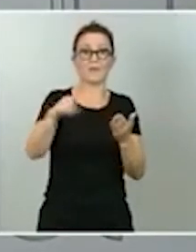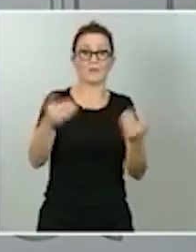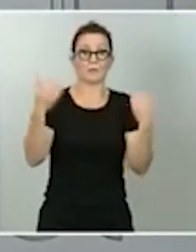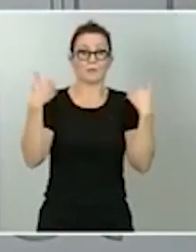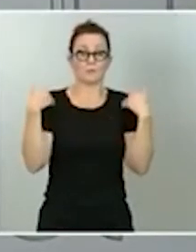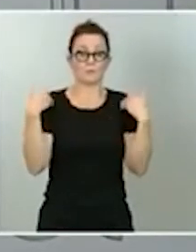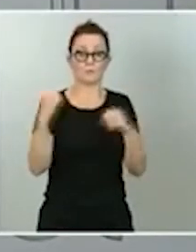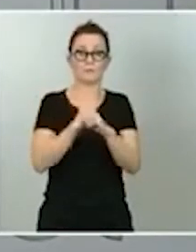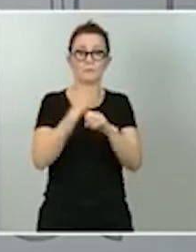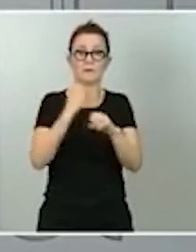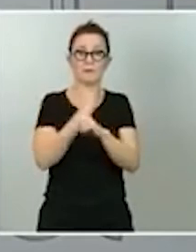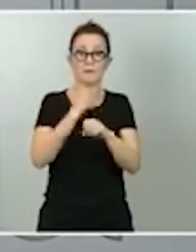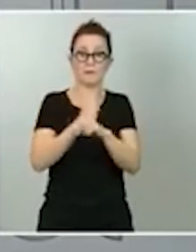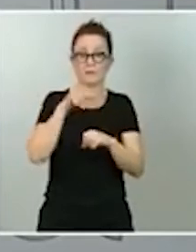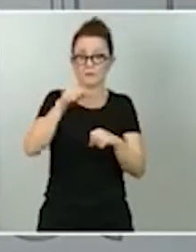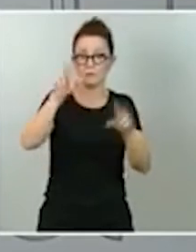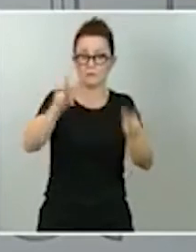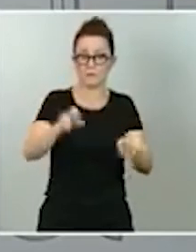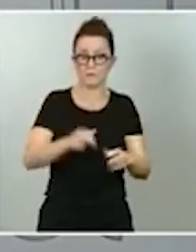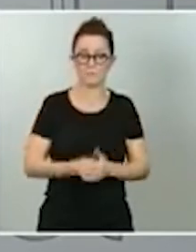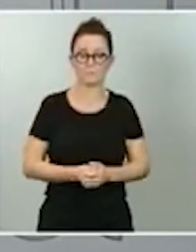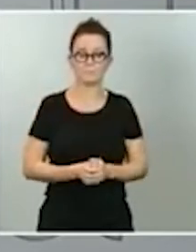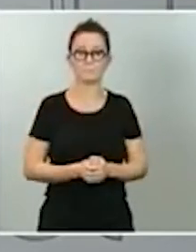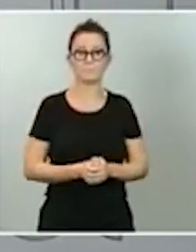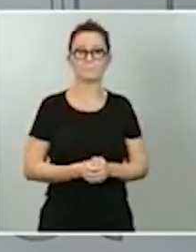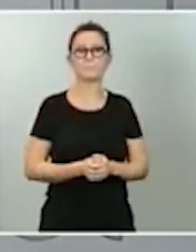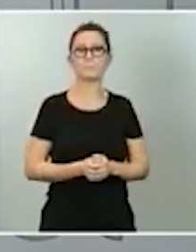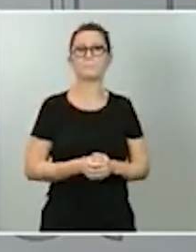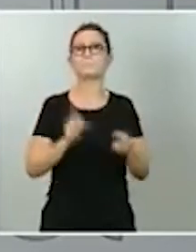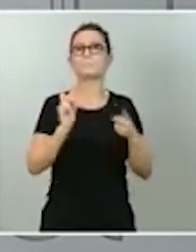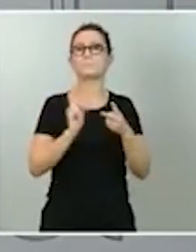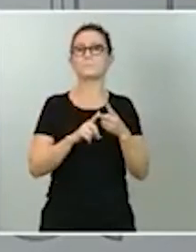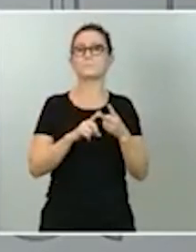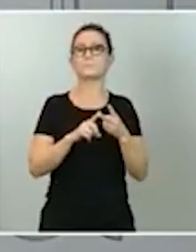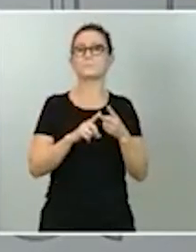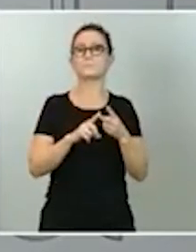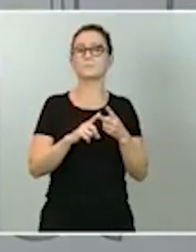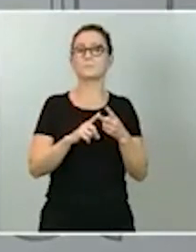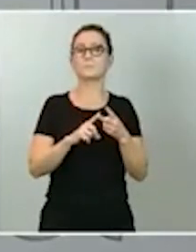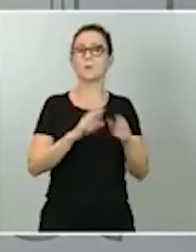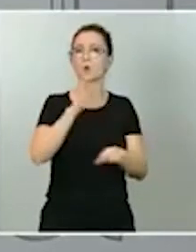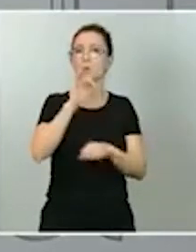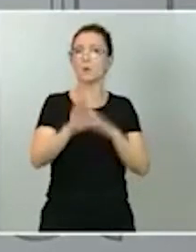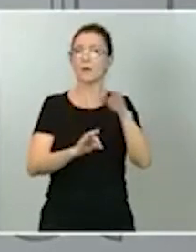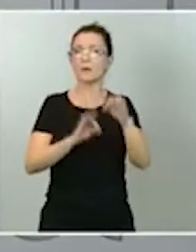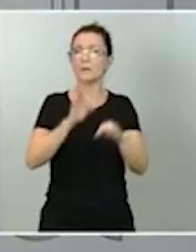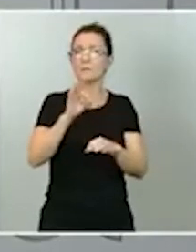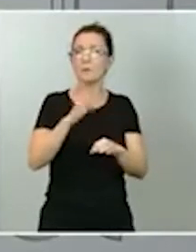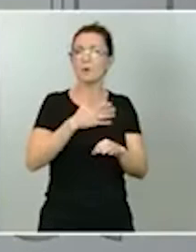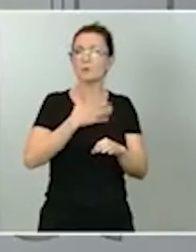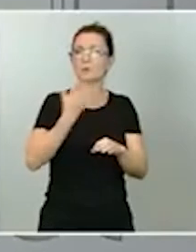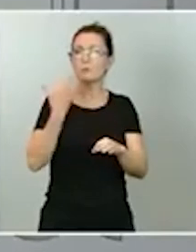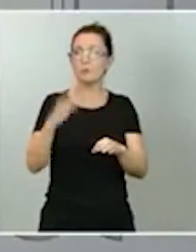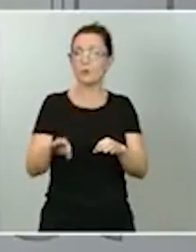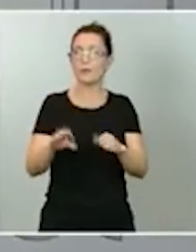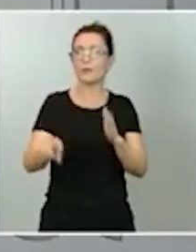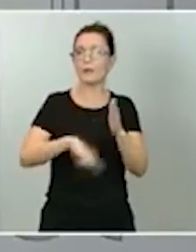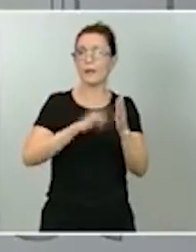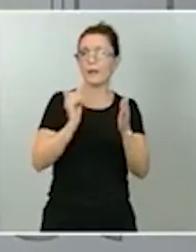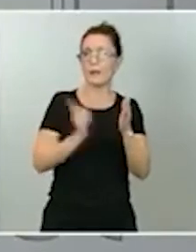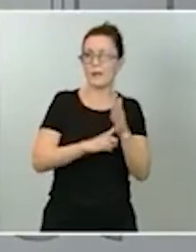dirección. Respecto a si el resto de órganos, se puede ver alteradas sus leyes de